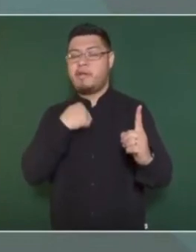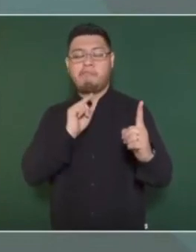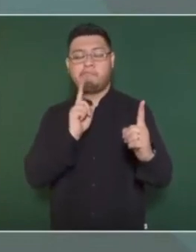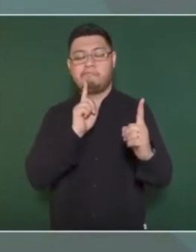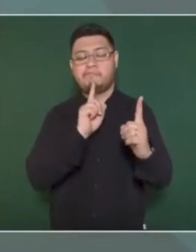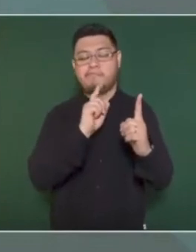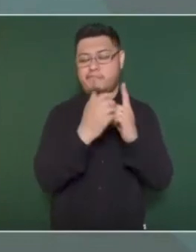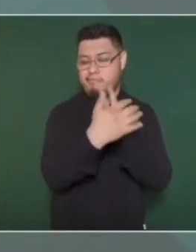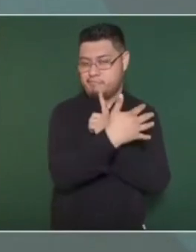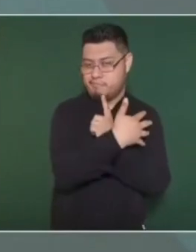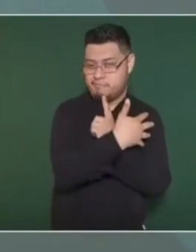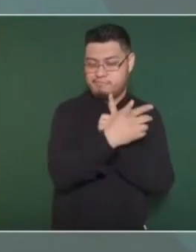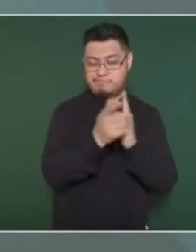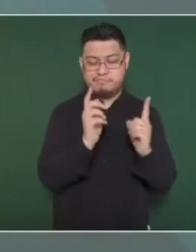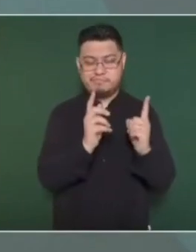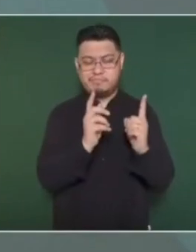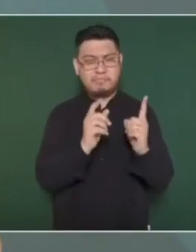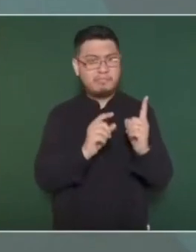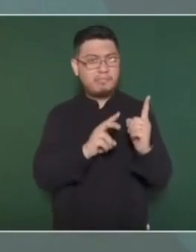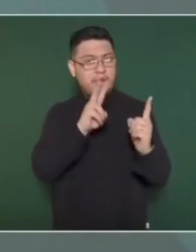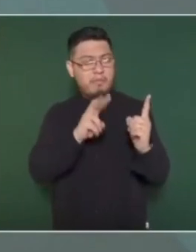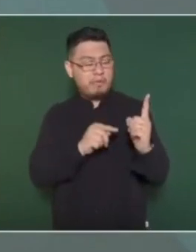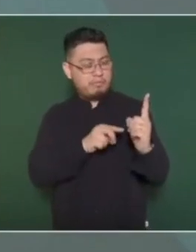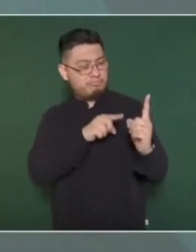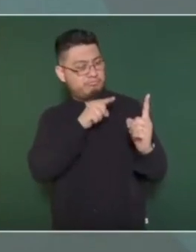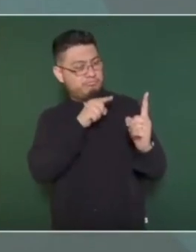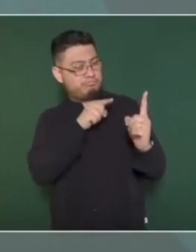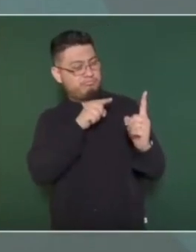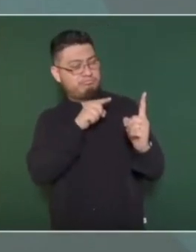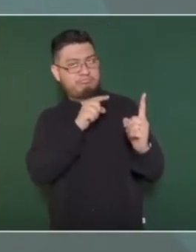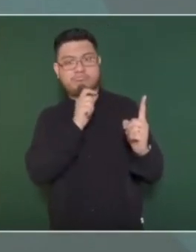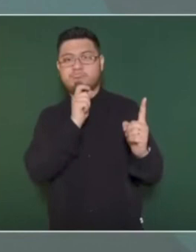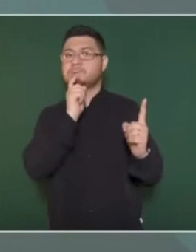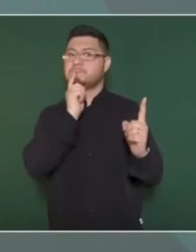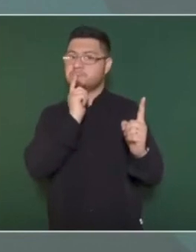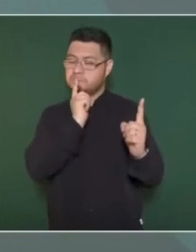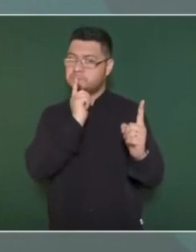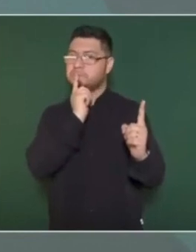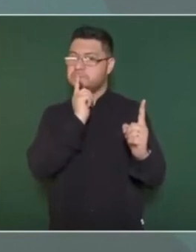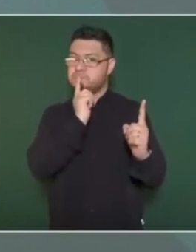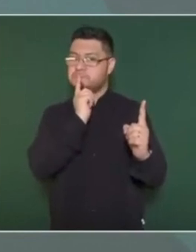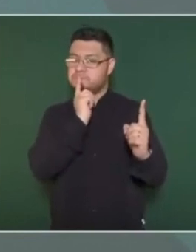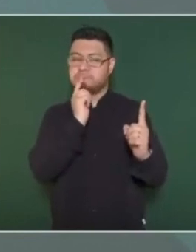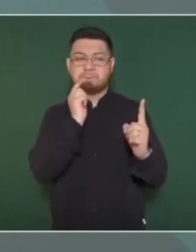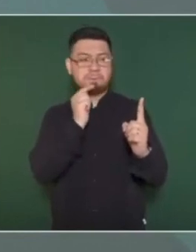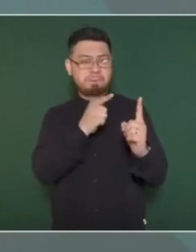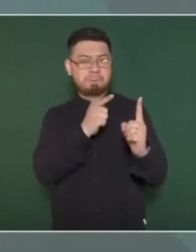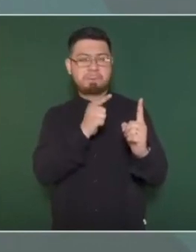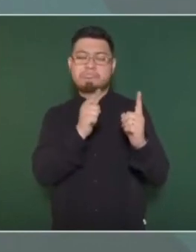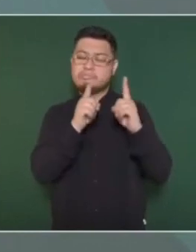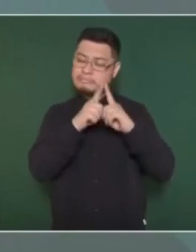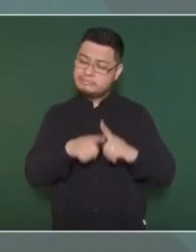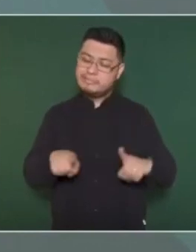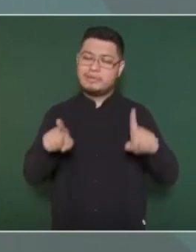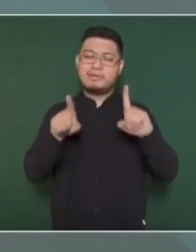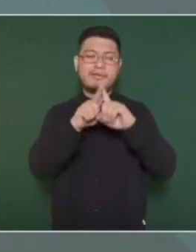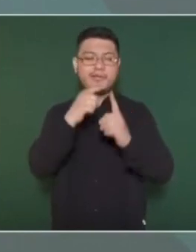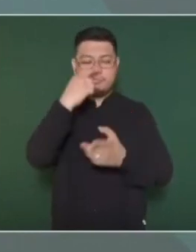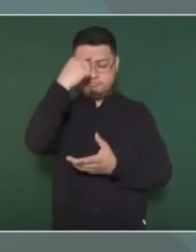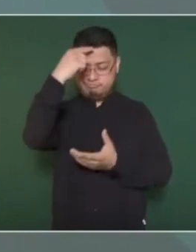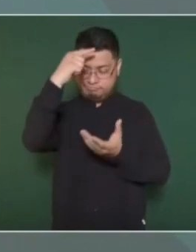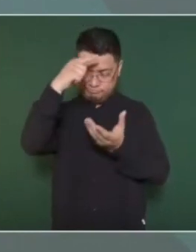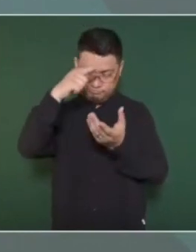O un acto de dignidad, de principios,